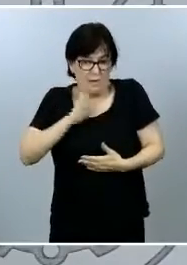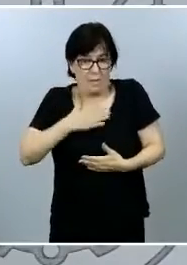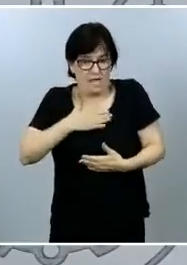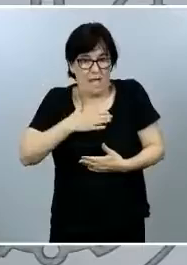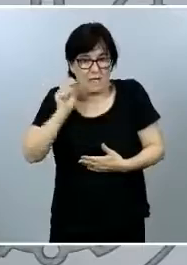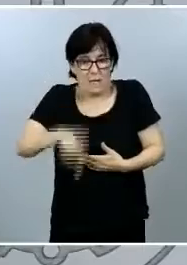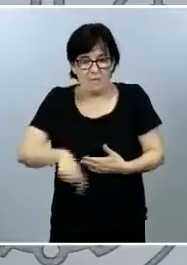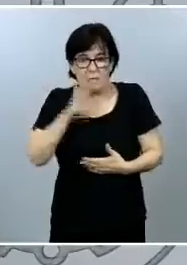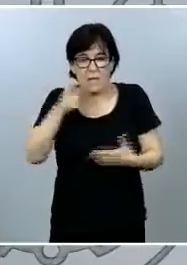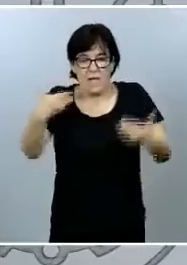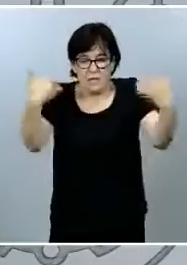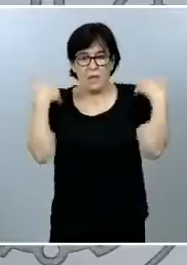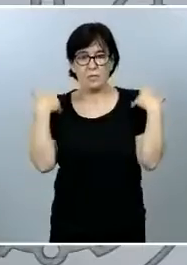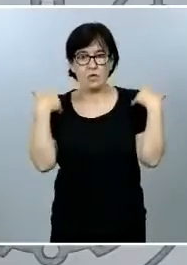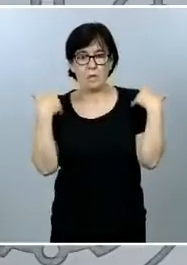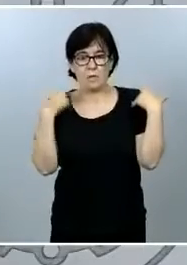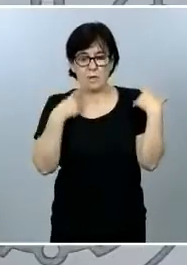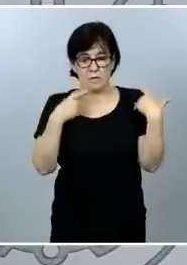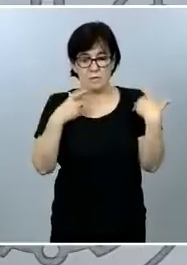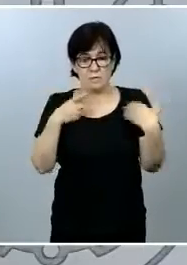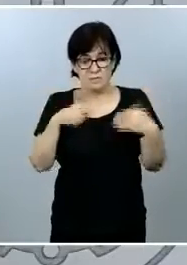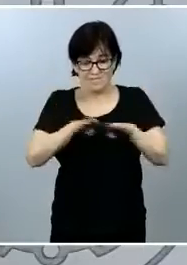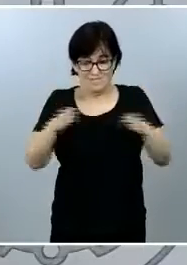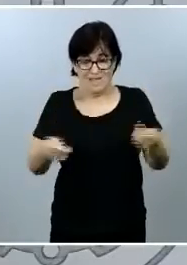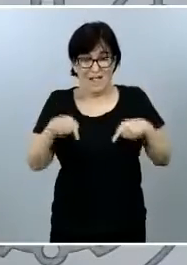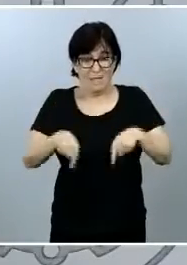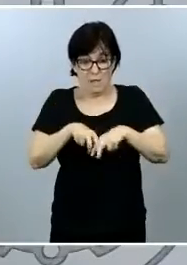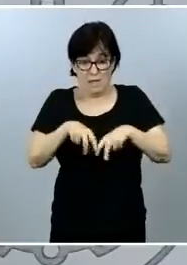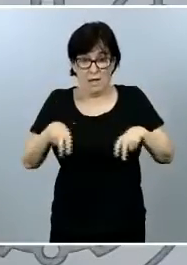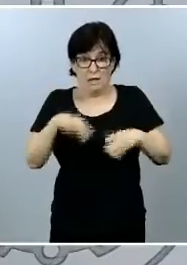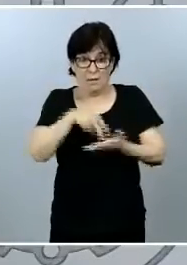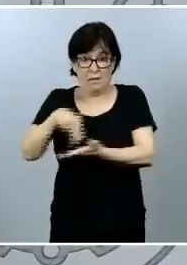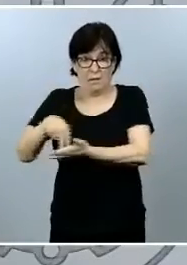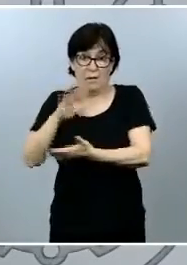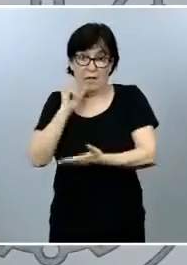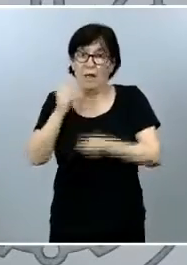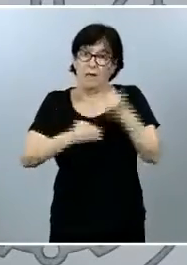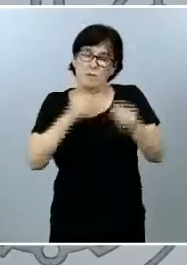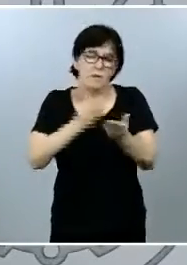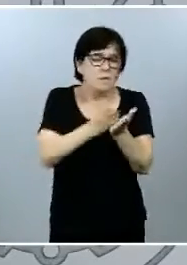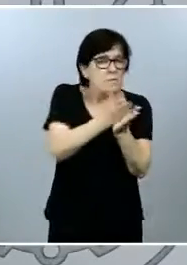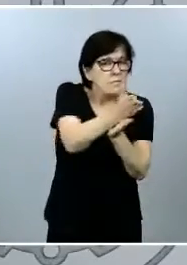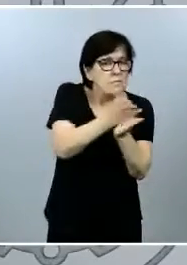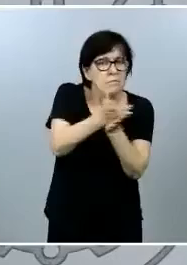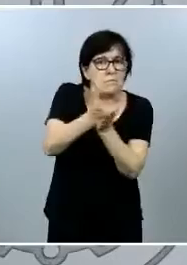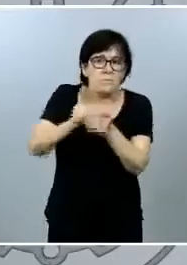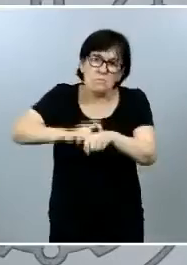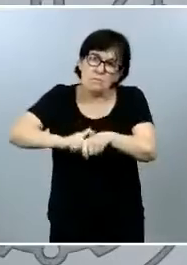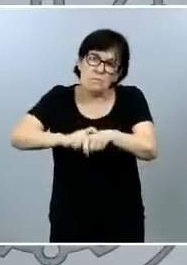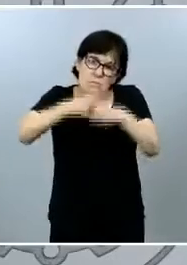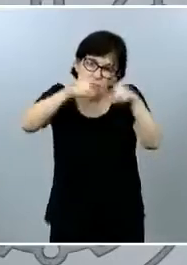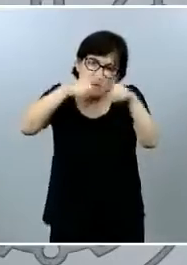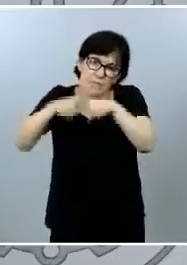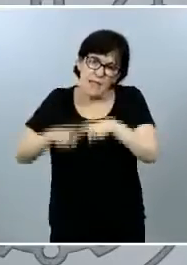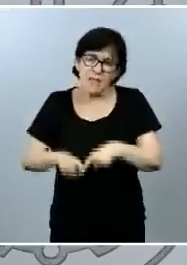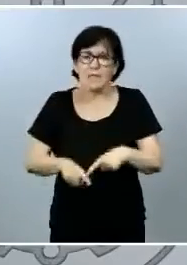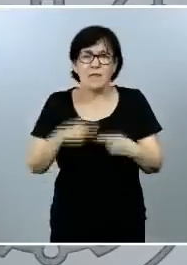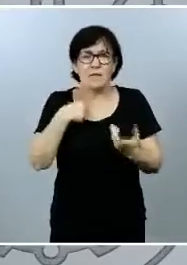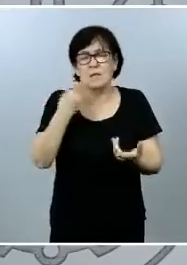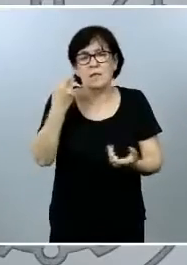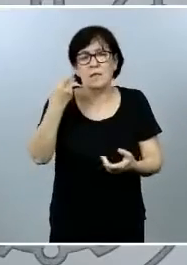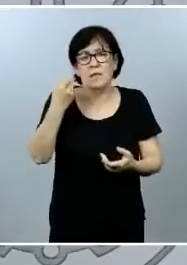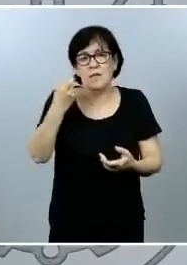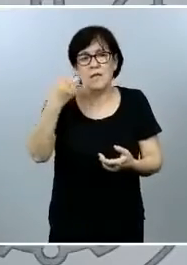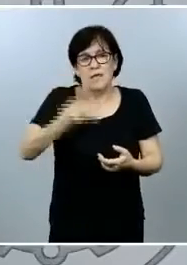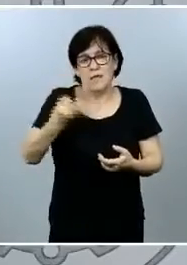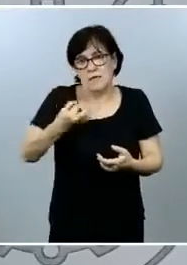las responsabilidades que los que estamos en esta mesa ejercemos abarca muchos aspectos y es necesario que cada